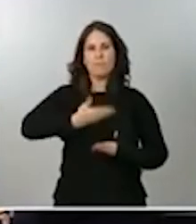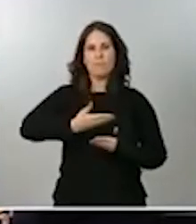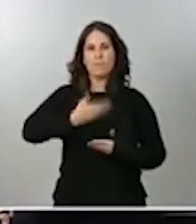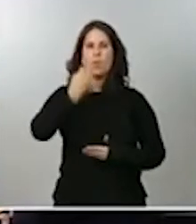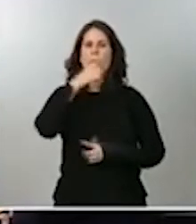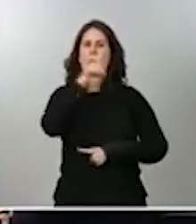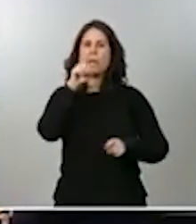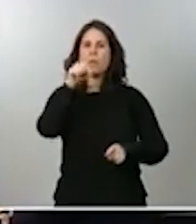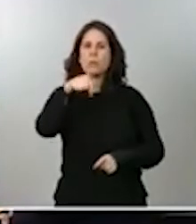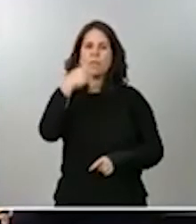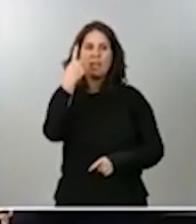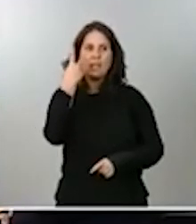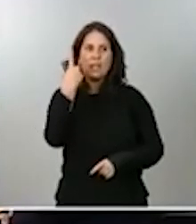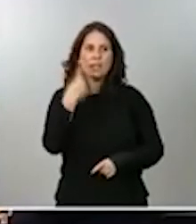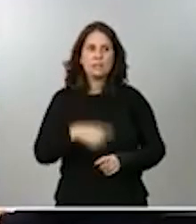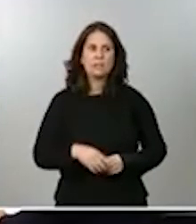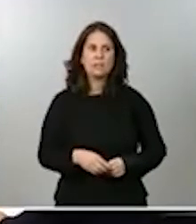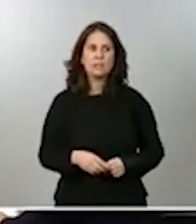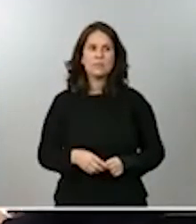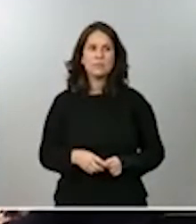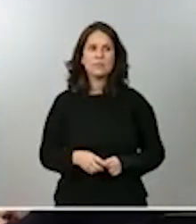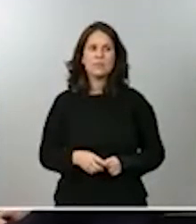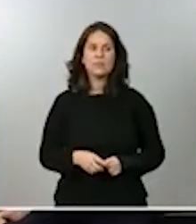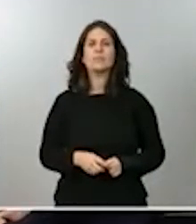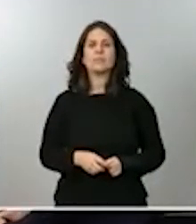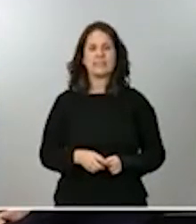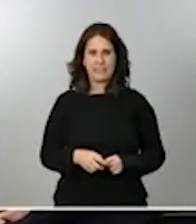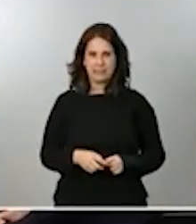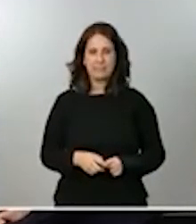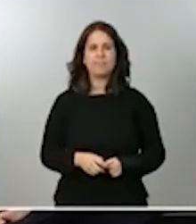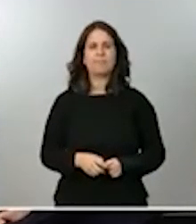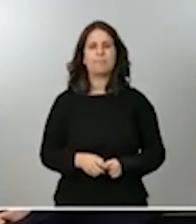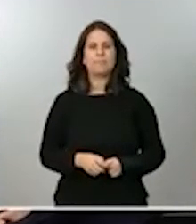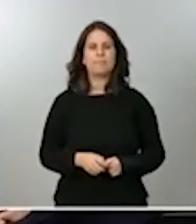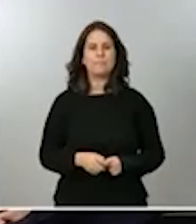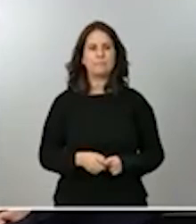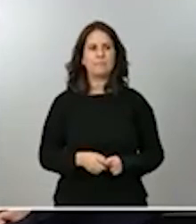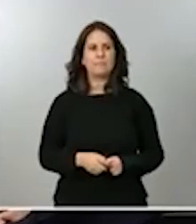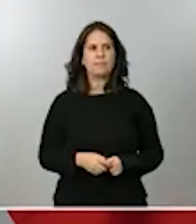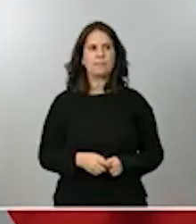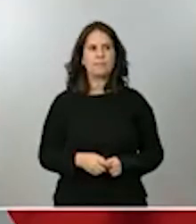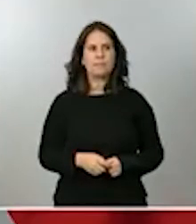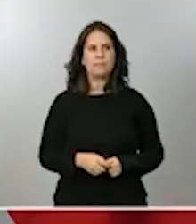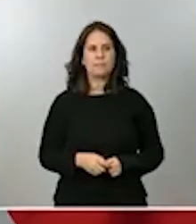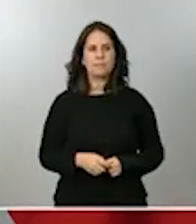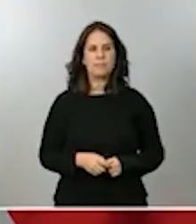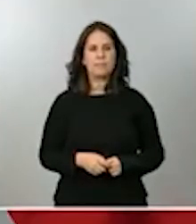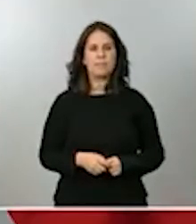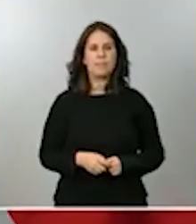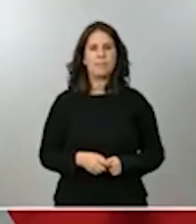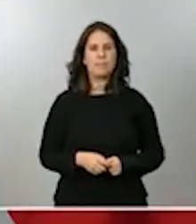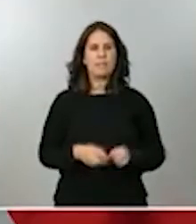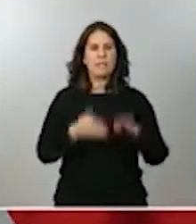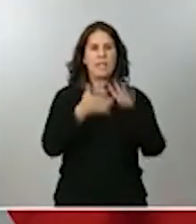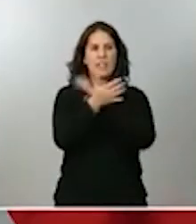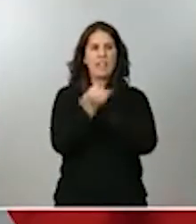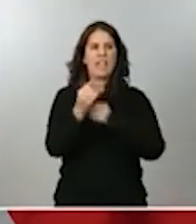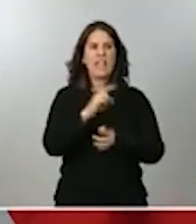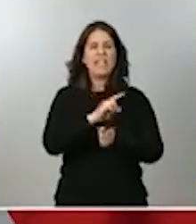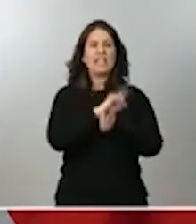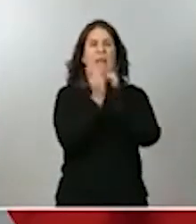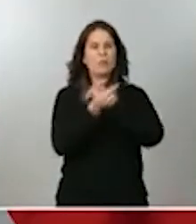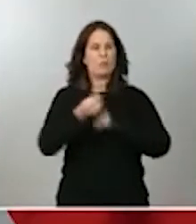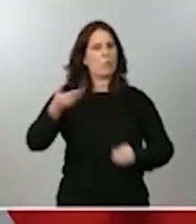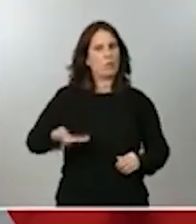Gracias por la pregunta. Como hemos explicitado, suponen cambios muy importantes en las empresas, tanto la